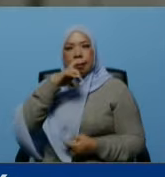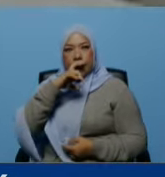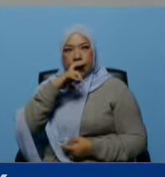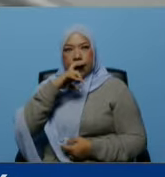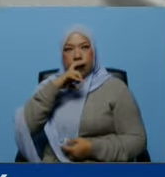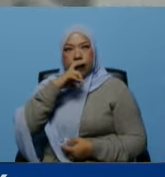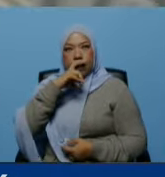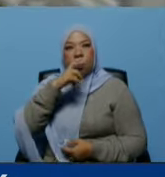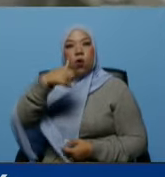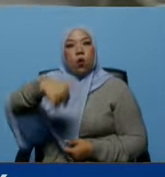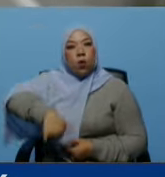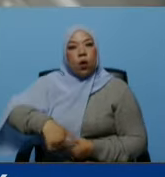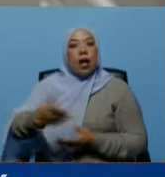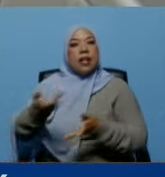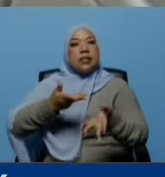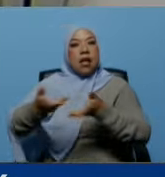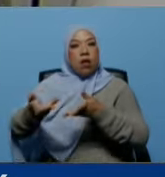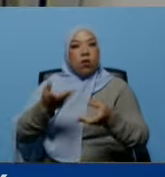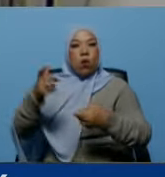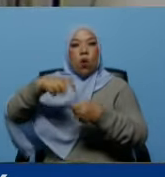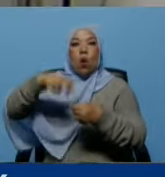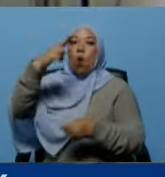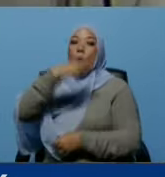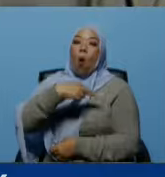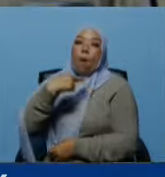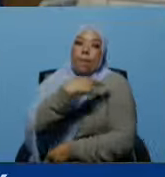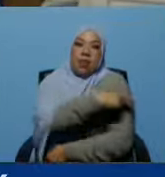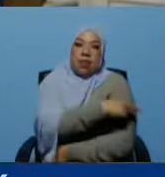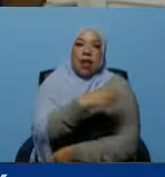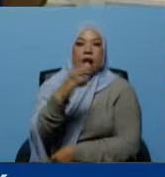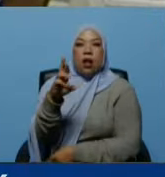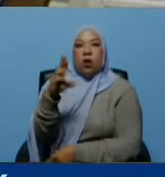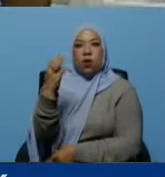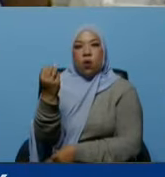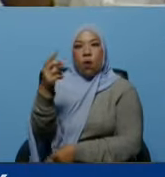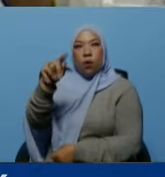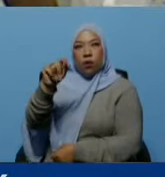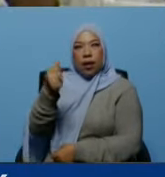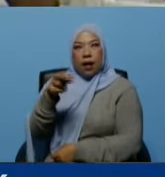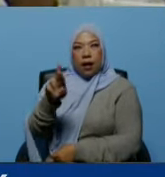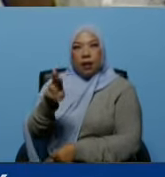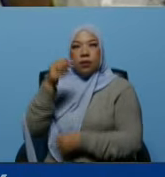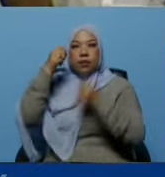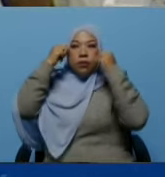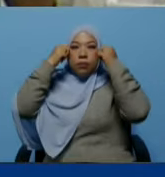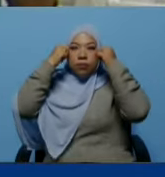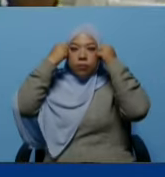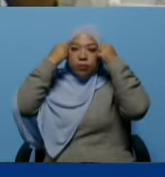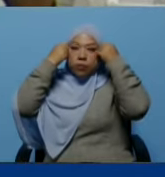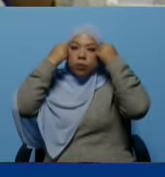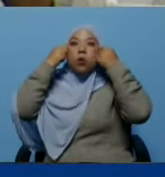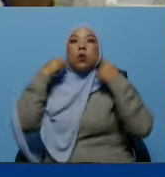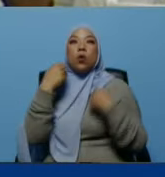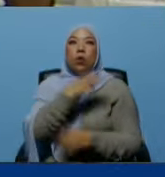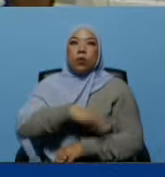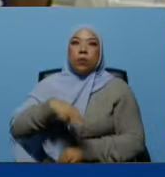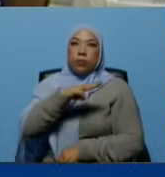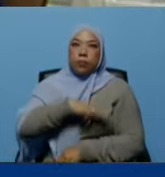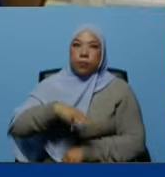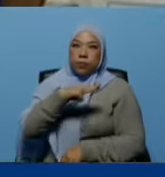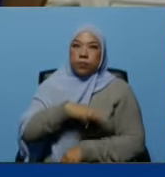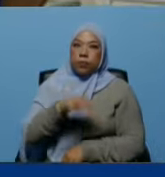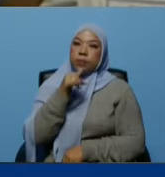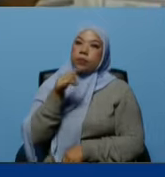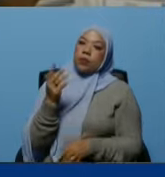estamos en el servicio desconcentrado hospital rotario ¿verdad? gracias al gobernador Adolfo Pereira a la ministra Magali